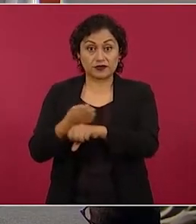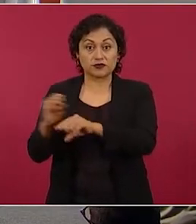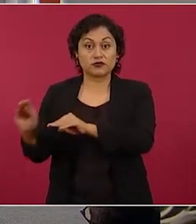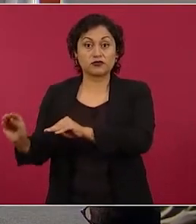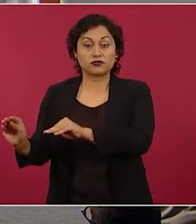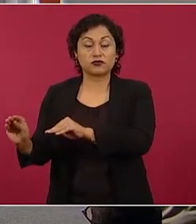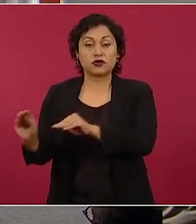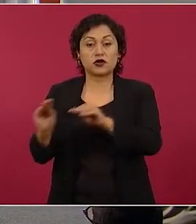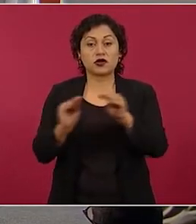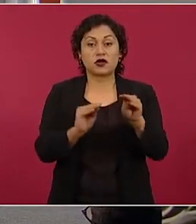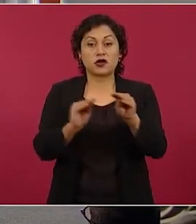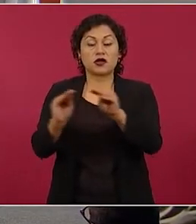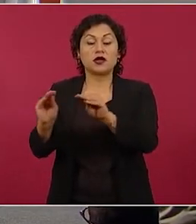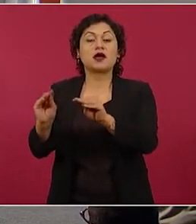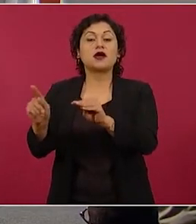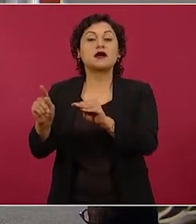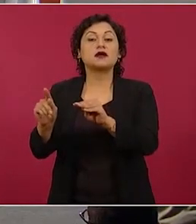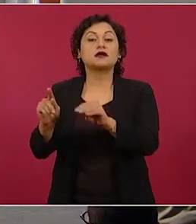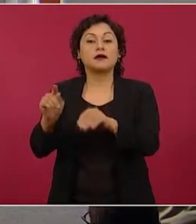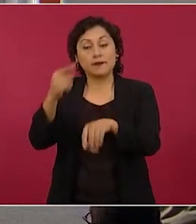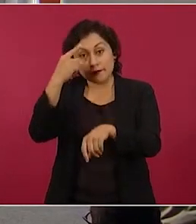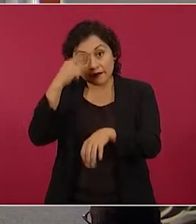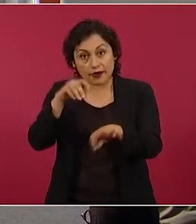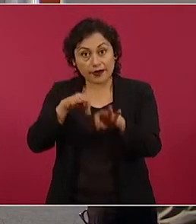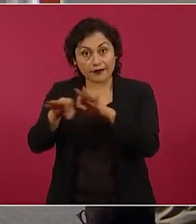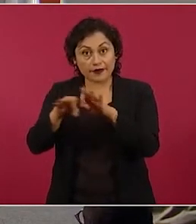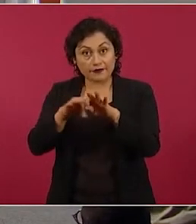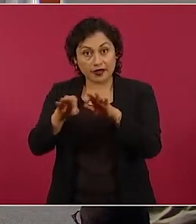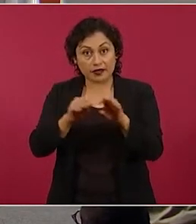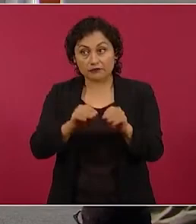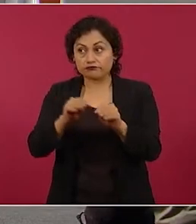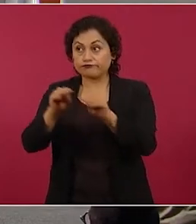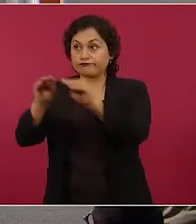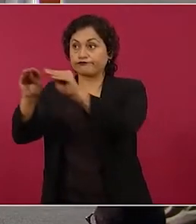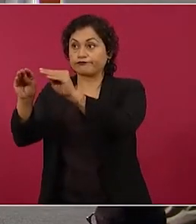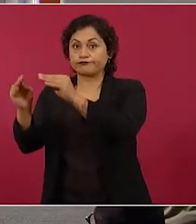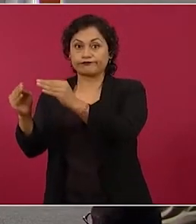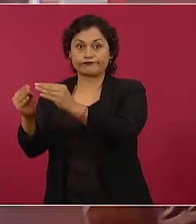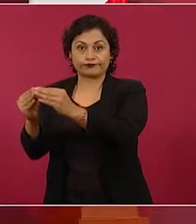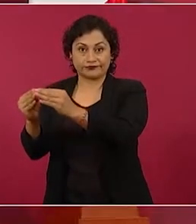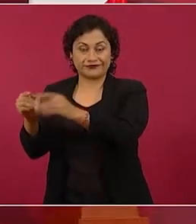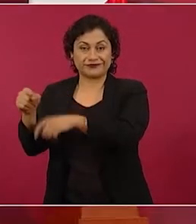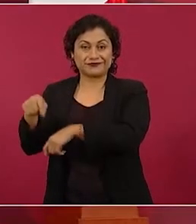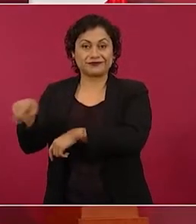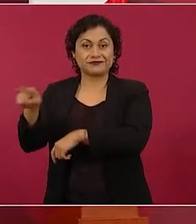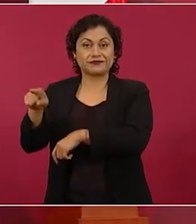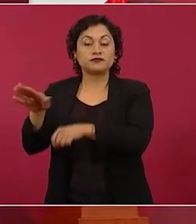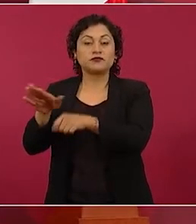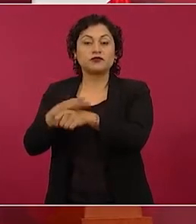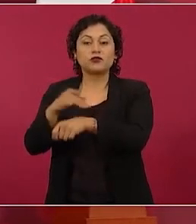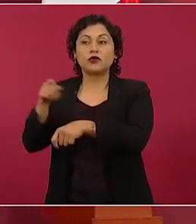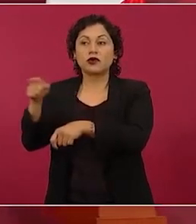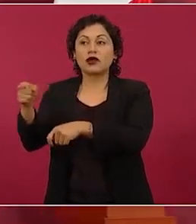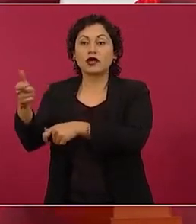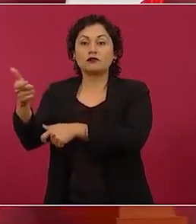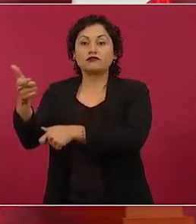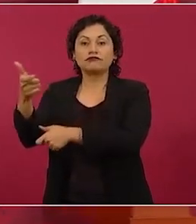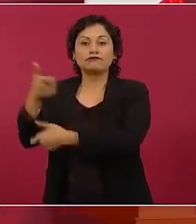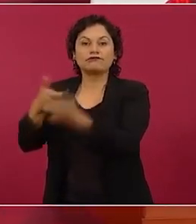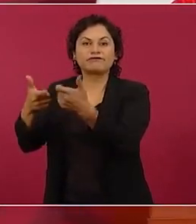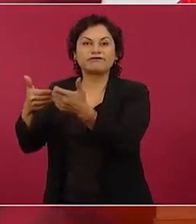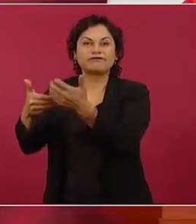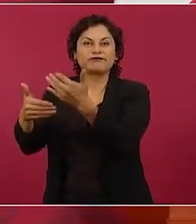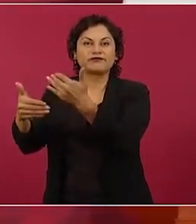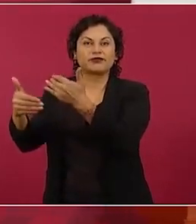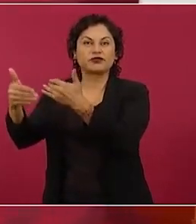Era el único sitio donde había trabajo, porque aquí crecía la economía a una